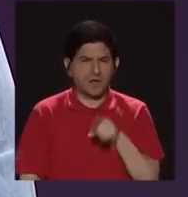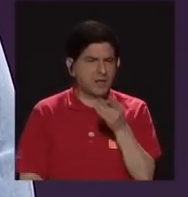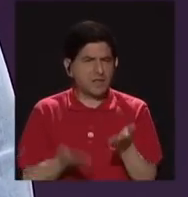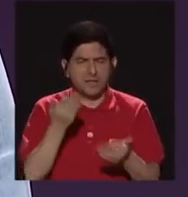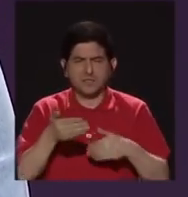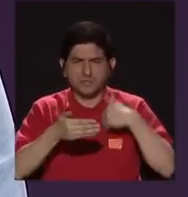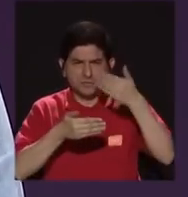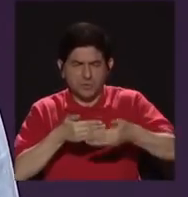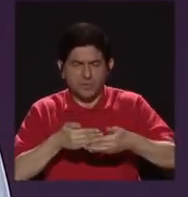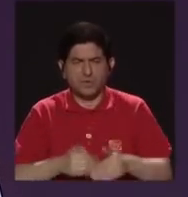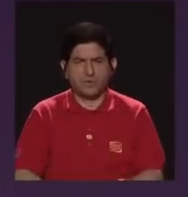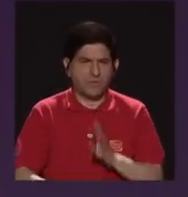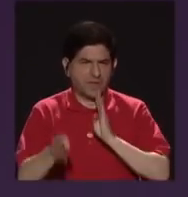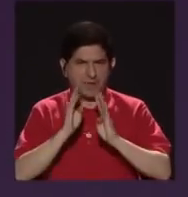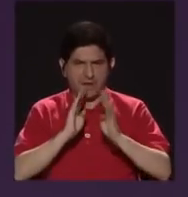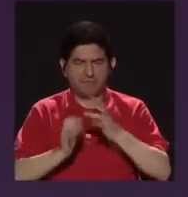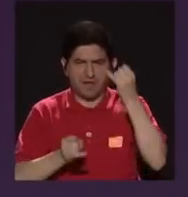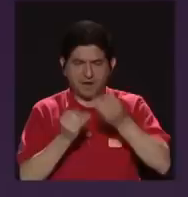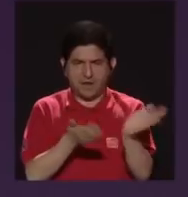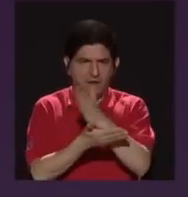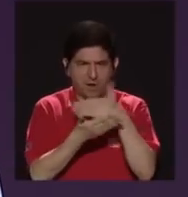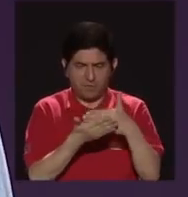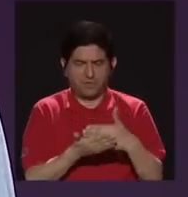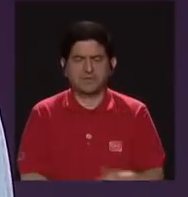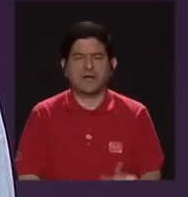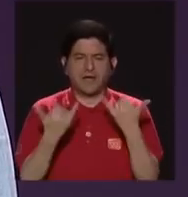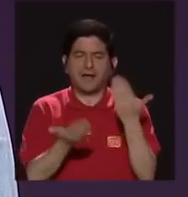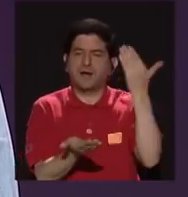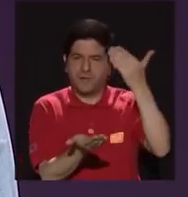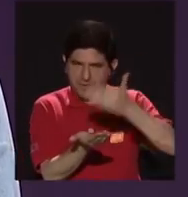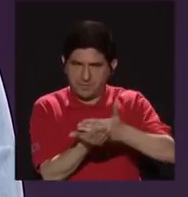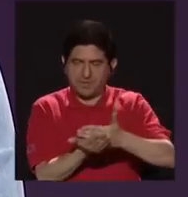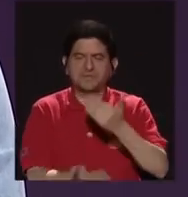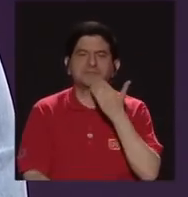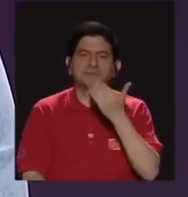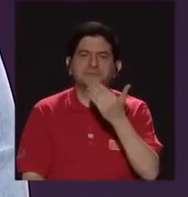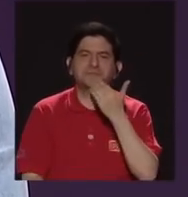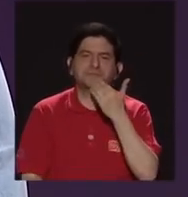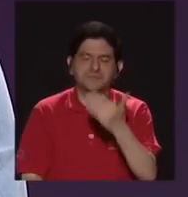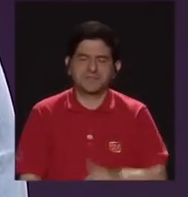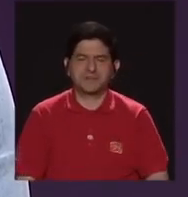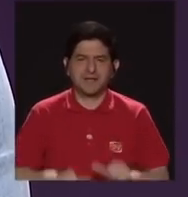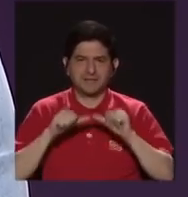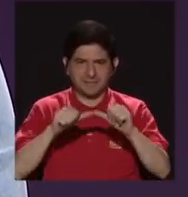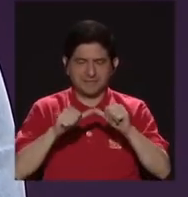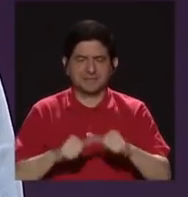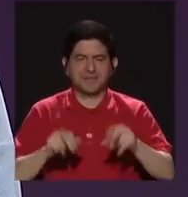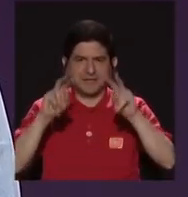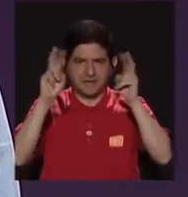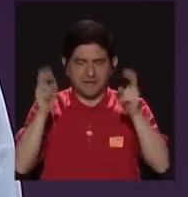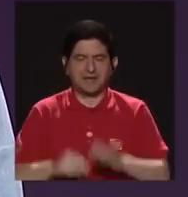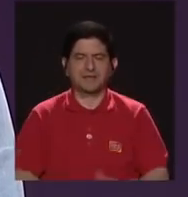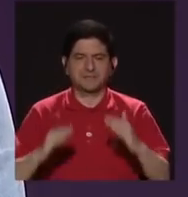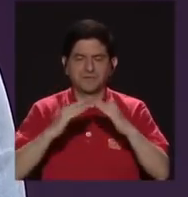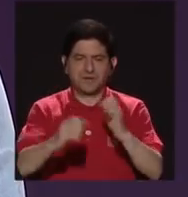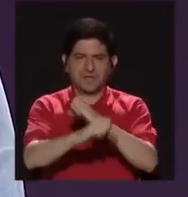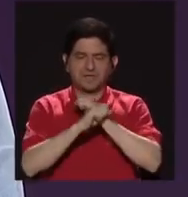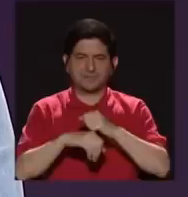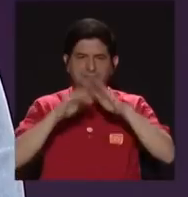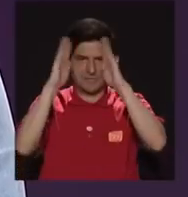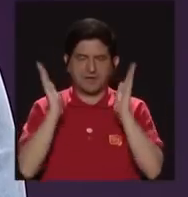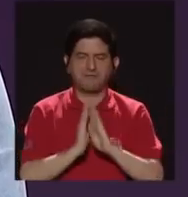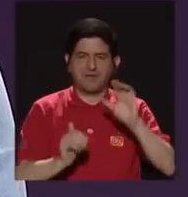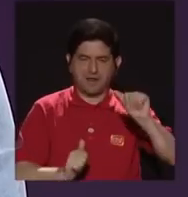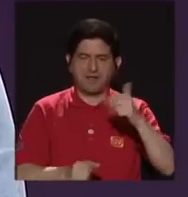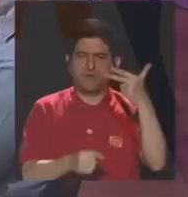tal vez, tocar un poquito en el último segmento. Vamos a ir a un corte, muchas gracias, y volvemos con el caso del Hogar Seguro Virgen de